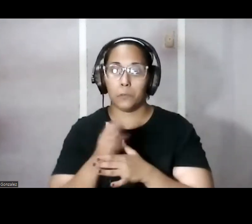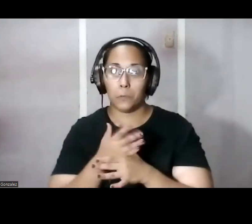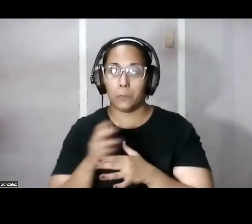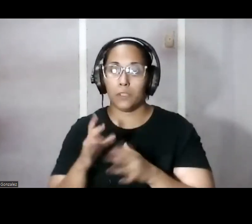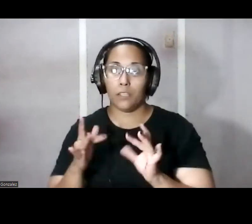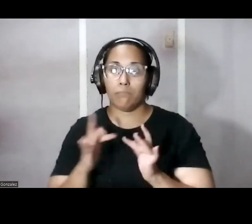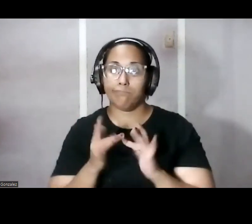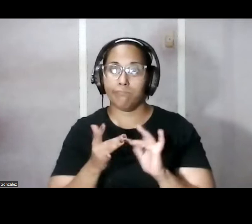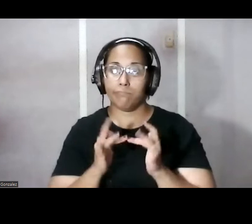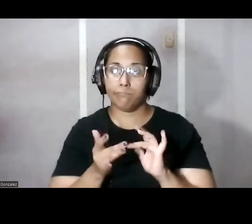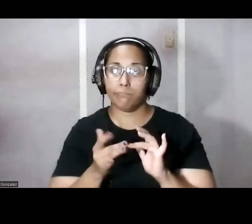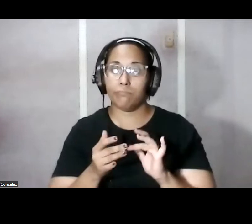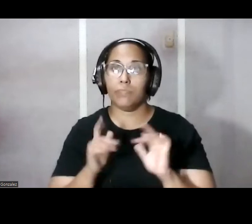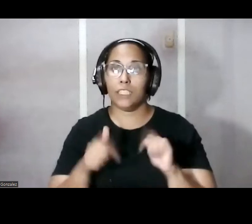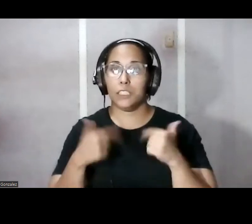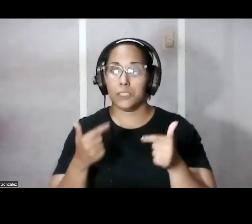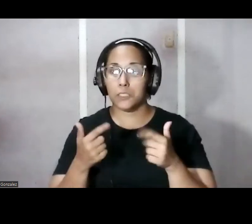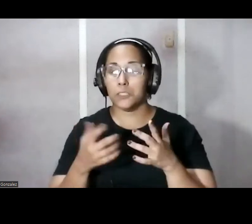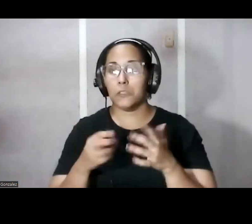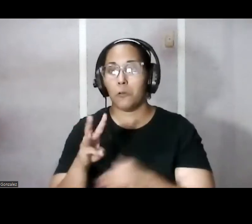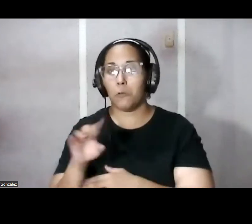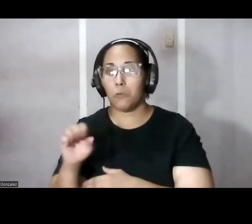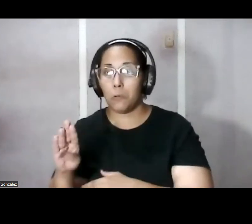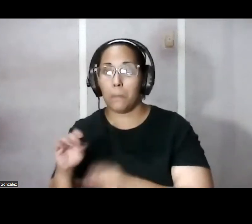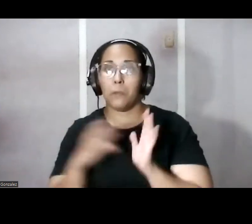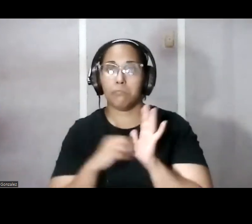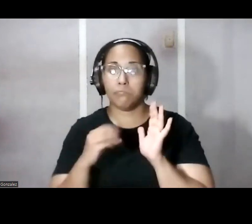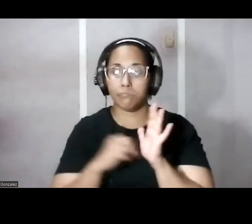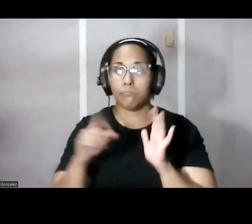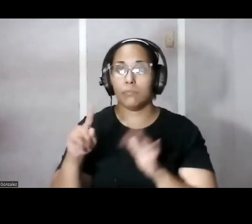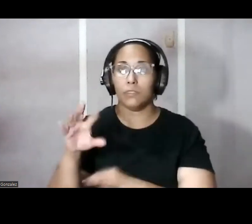dirección donde pueden conseguir copia de la tesis doctoral